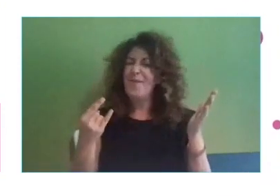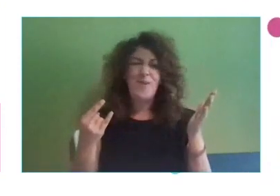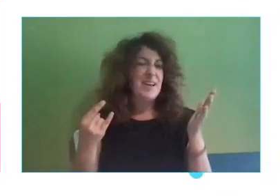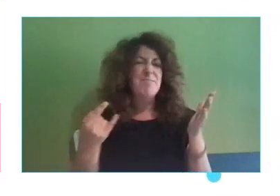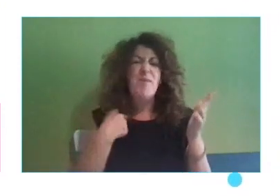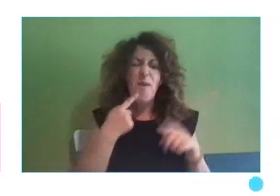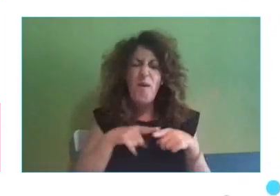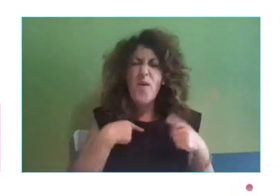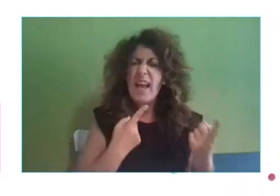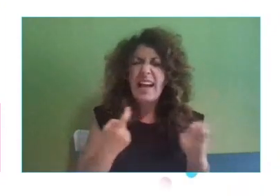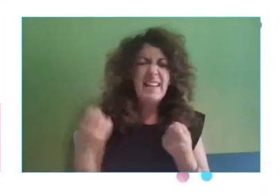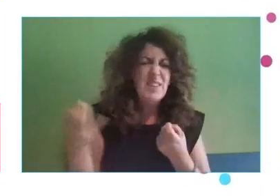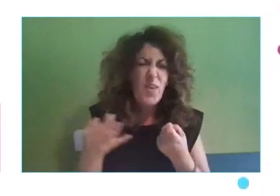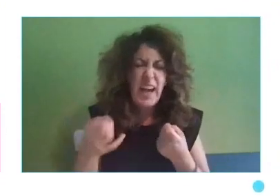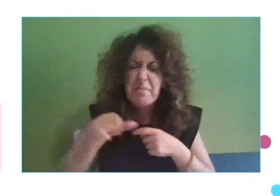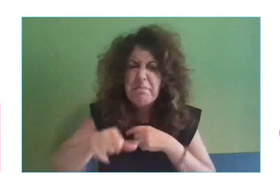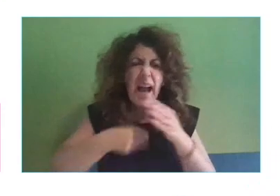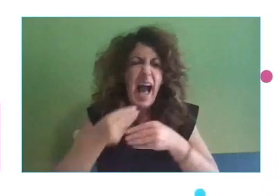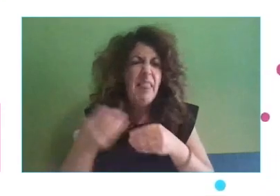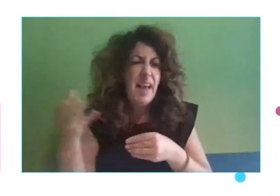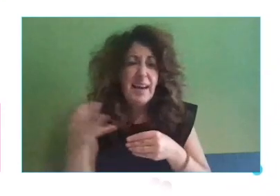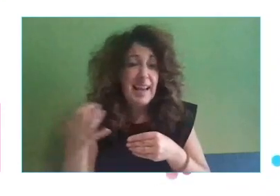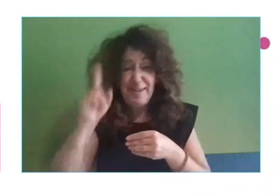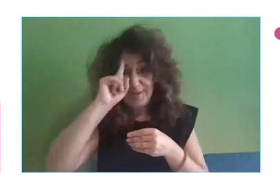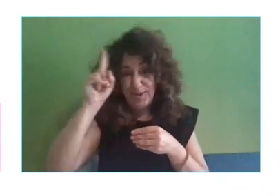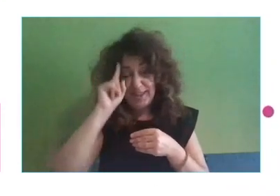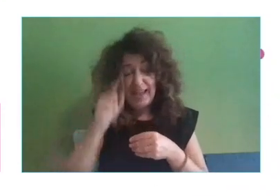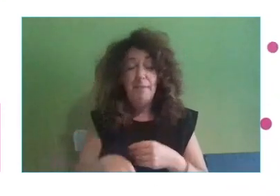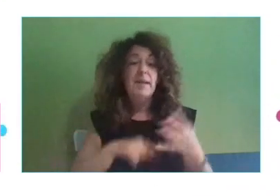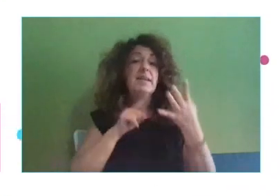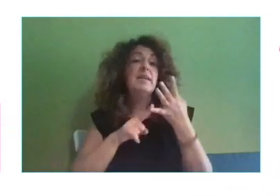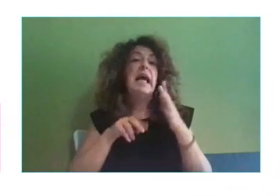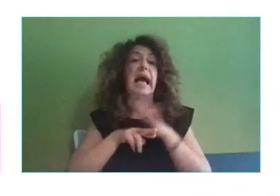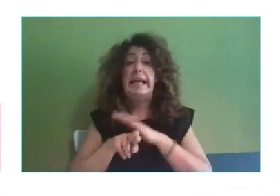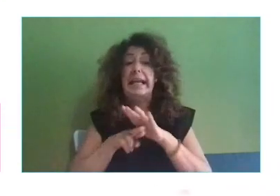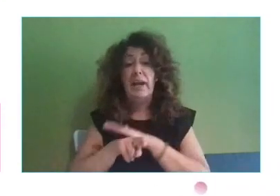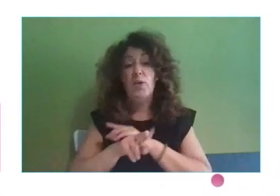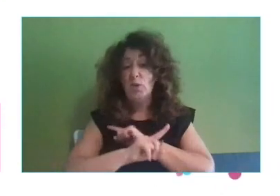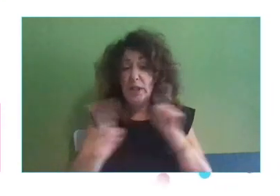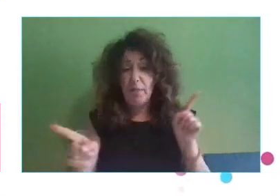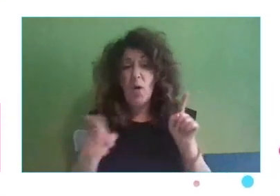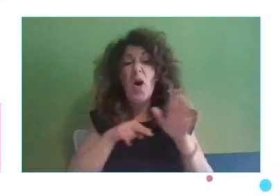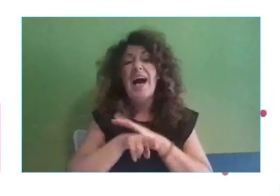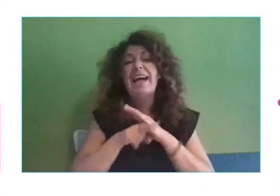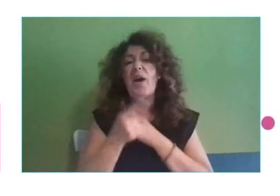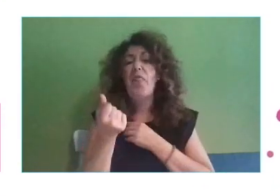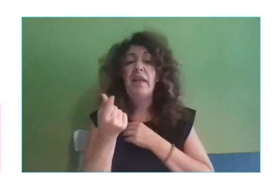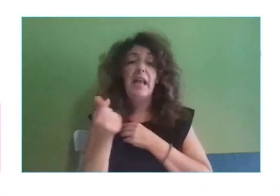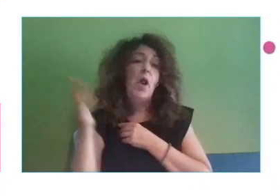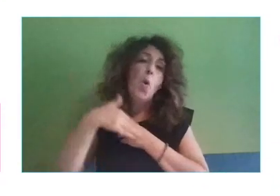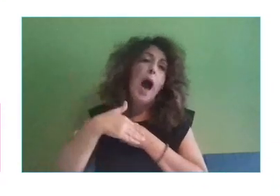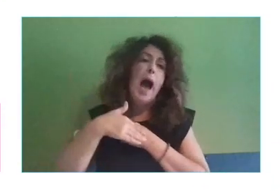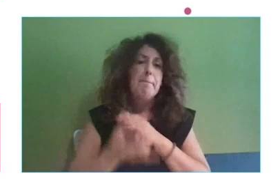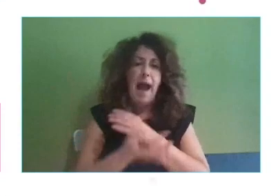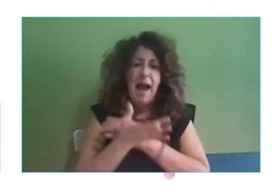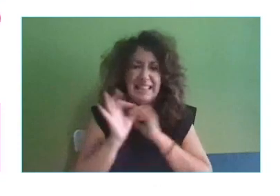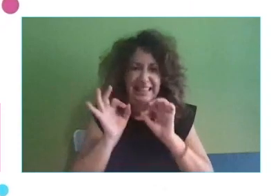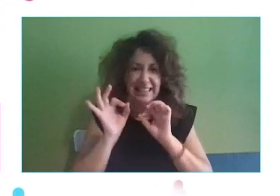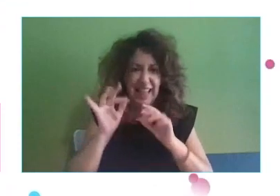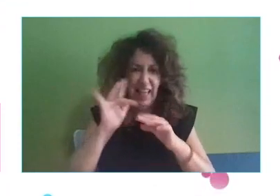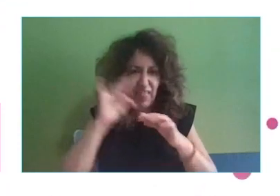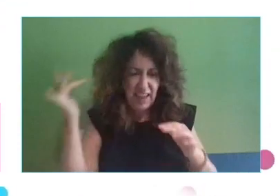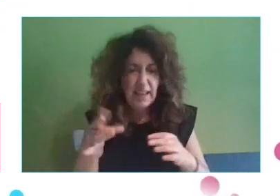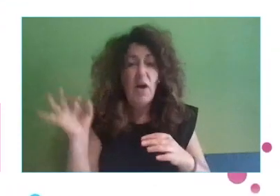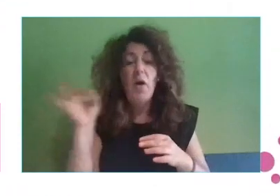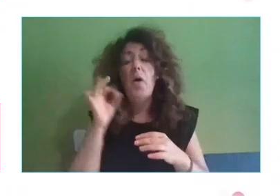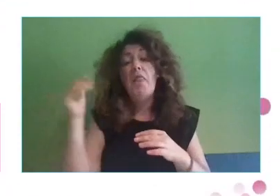hacer, falta de recursos, recursos económicos para implantarlo o de inversiones para hacerlo.